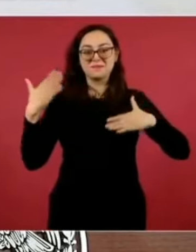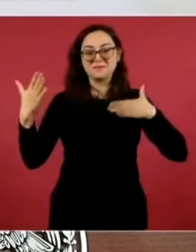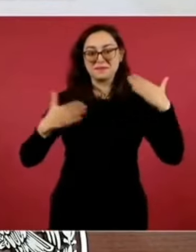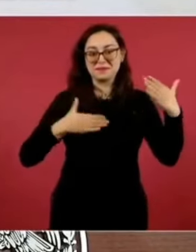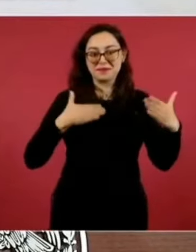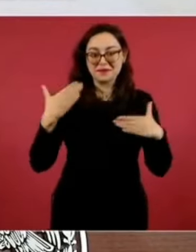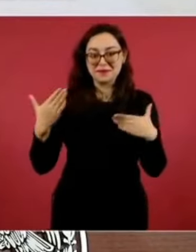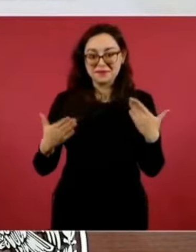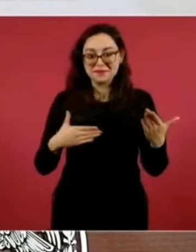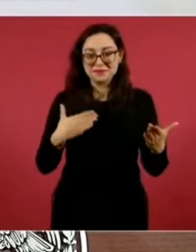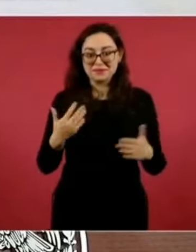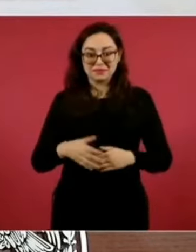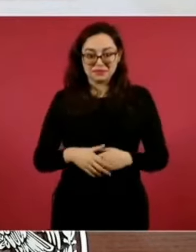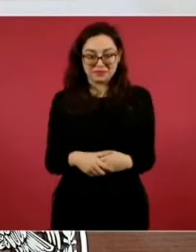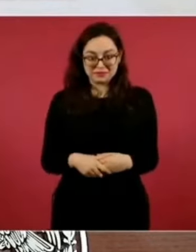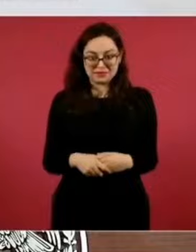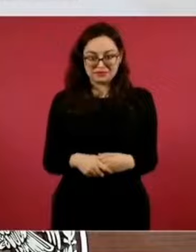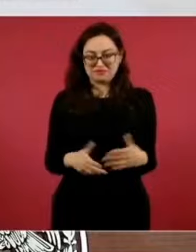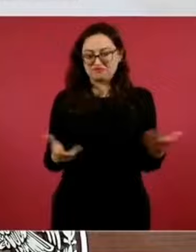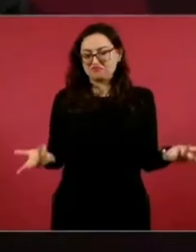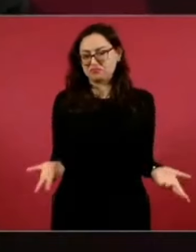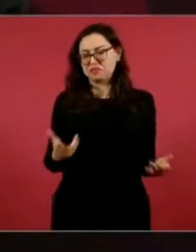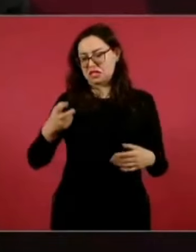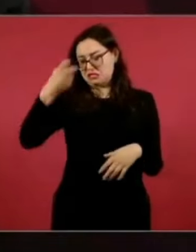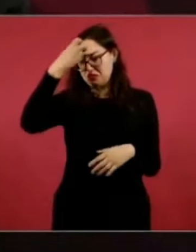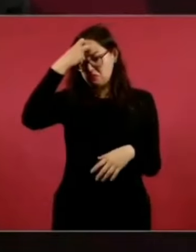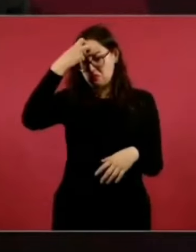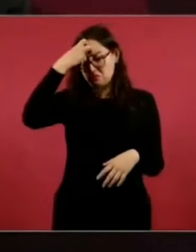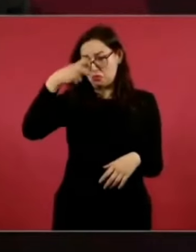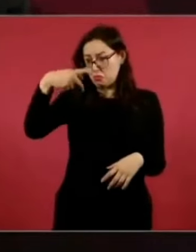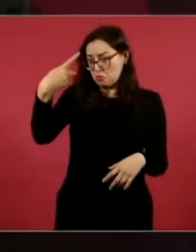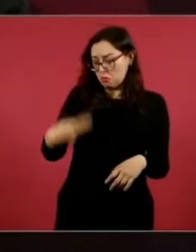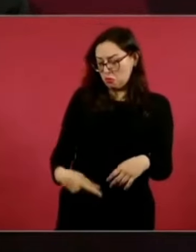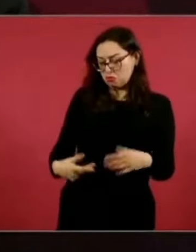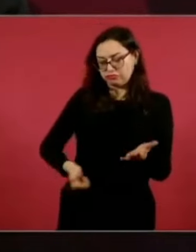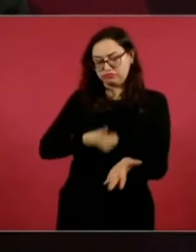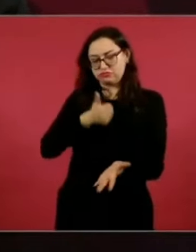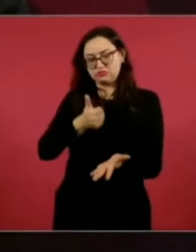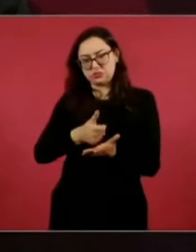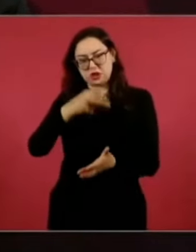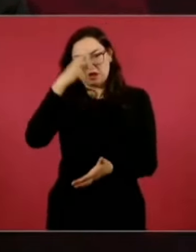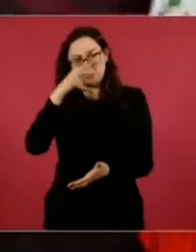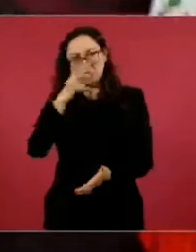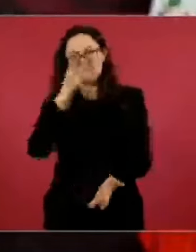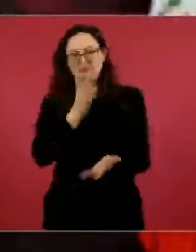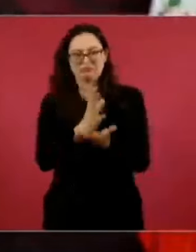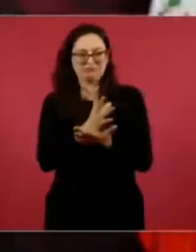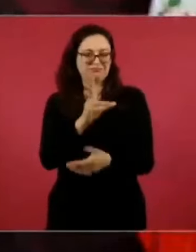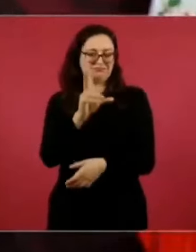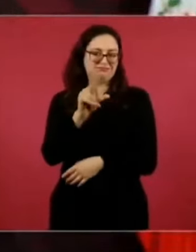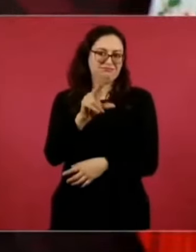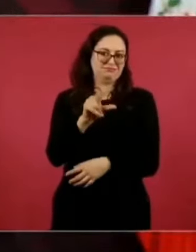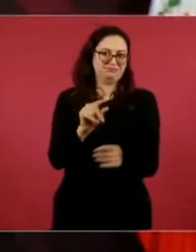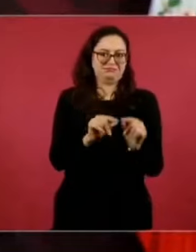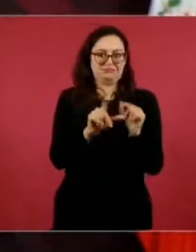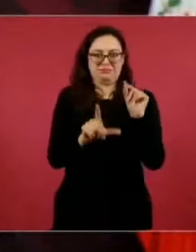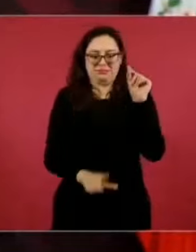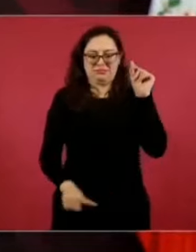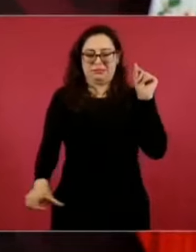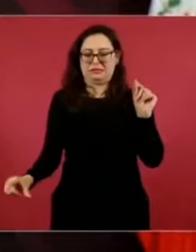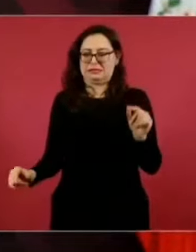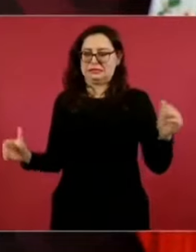porque de todo el país visitan Chapultepec,